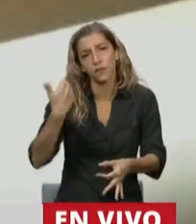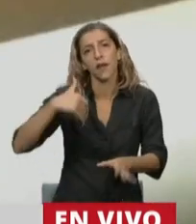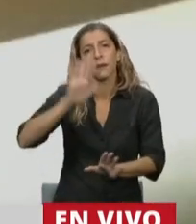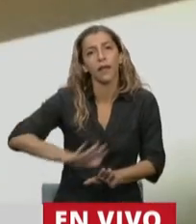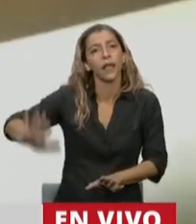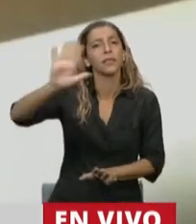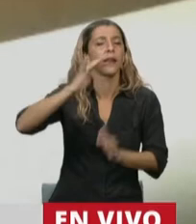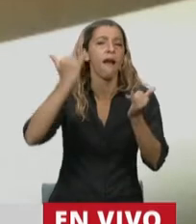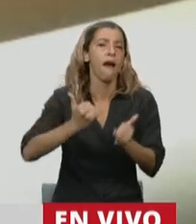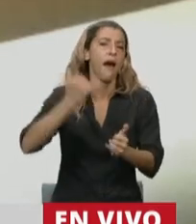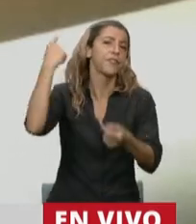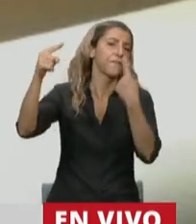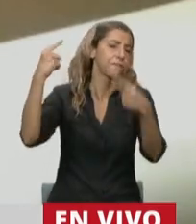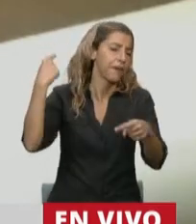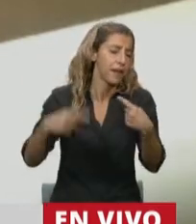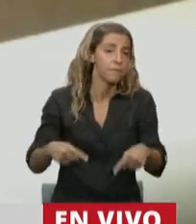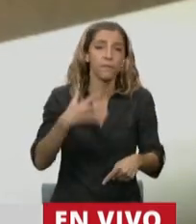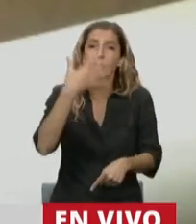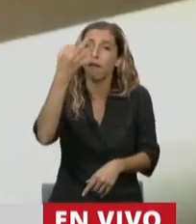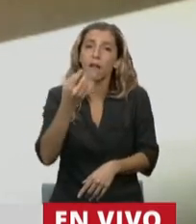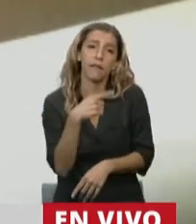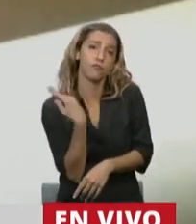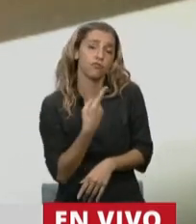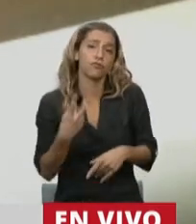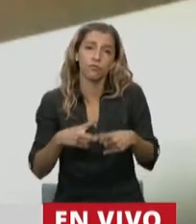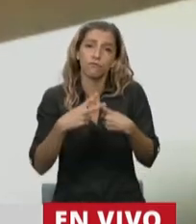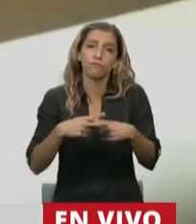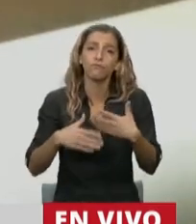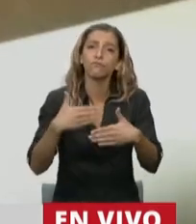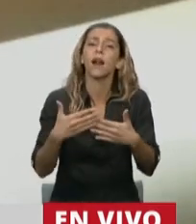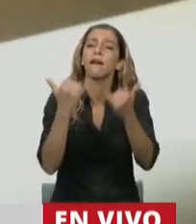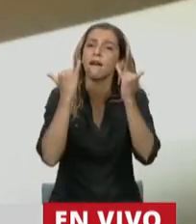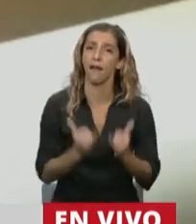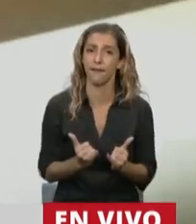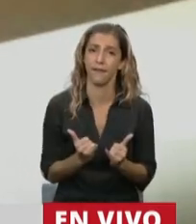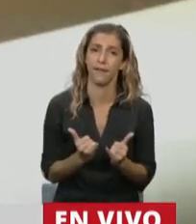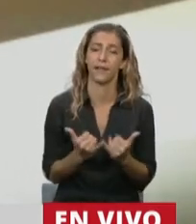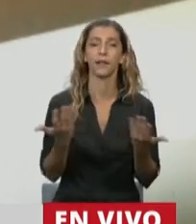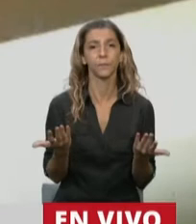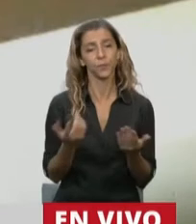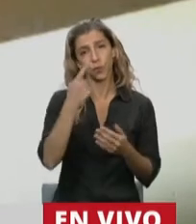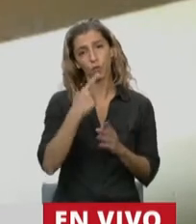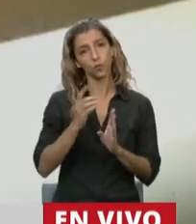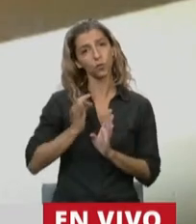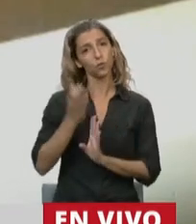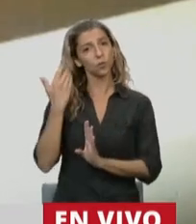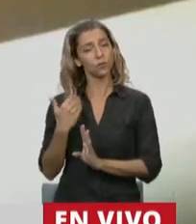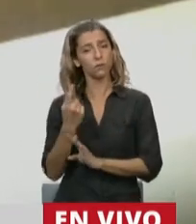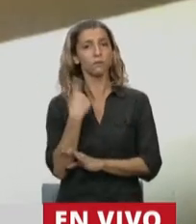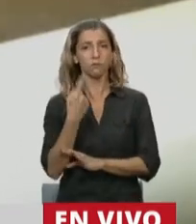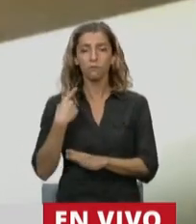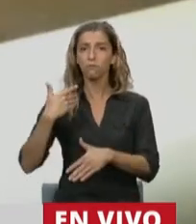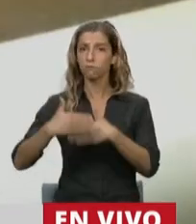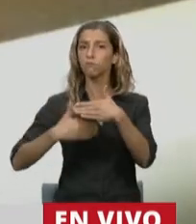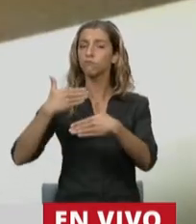herramientas tecnológicas? Sí, Presidente, lo cuenta. Y en este sentido, en los últimos años hemos tenido avances muy importantes.